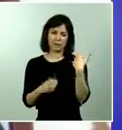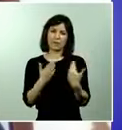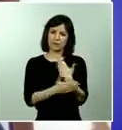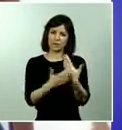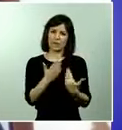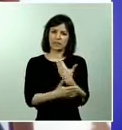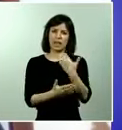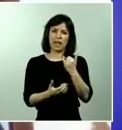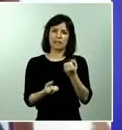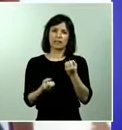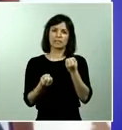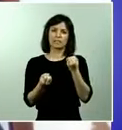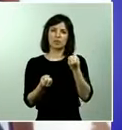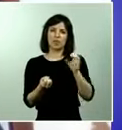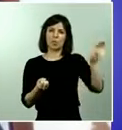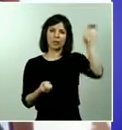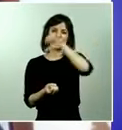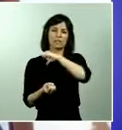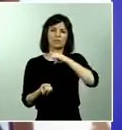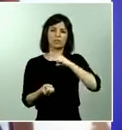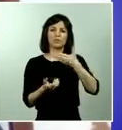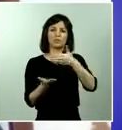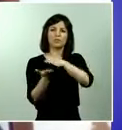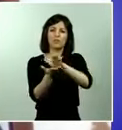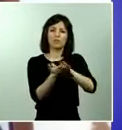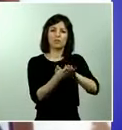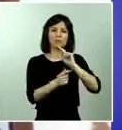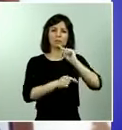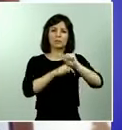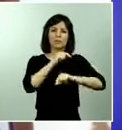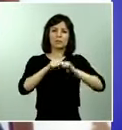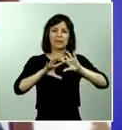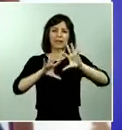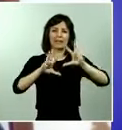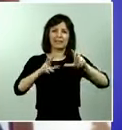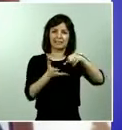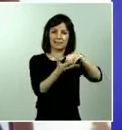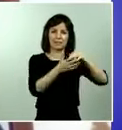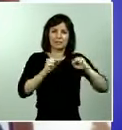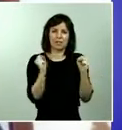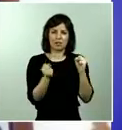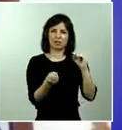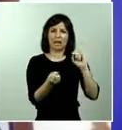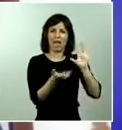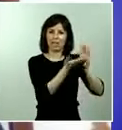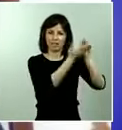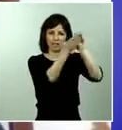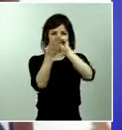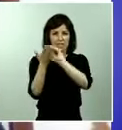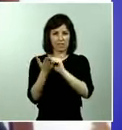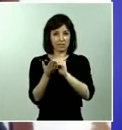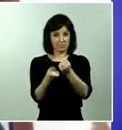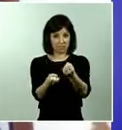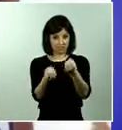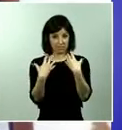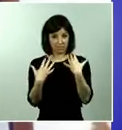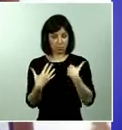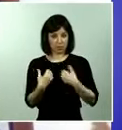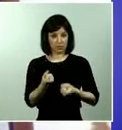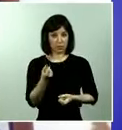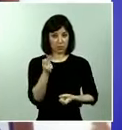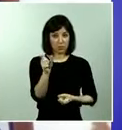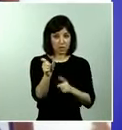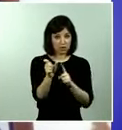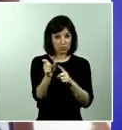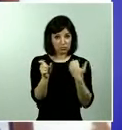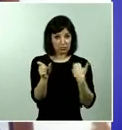autónomas sobre fallecidos y contagiados en residencias de mayores están ya en disposición de facilitar las cifras si no es así nos